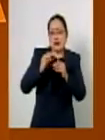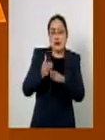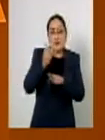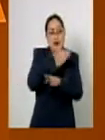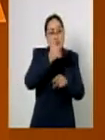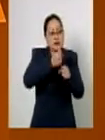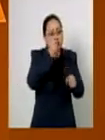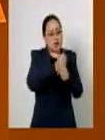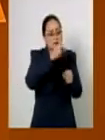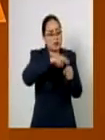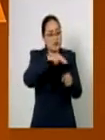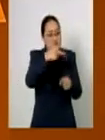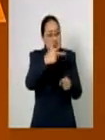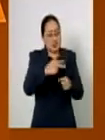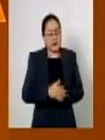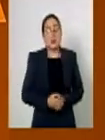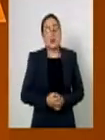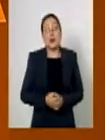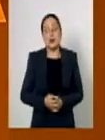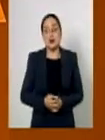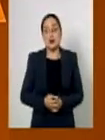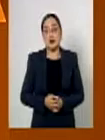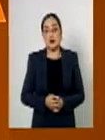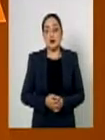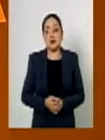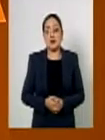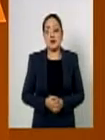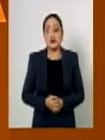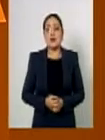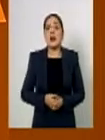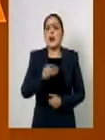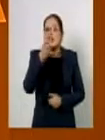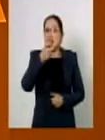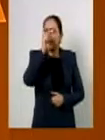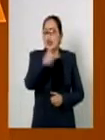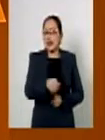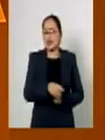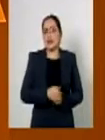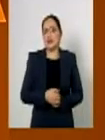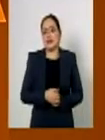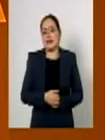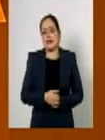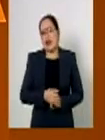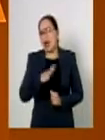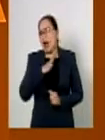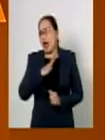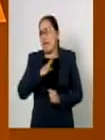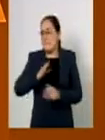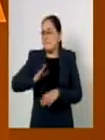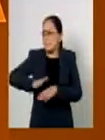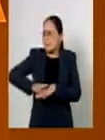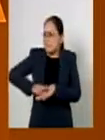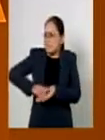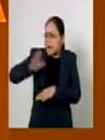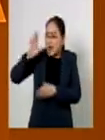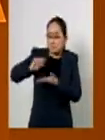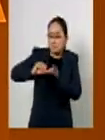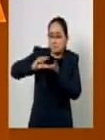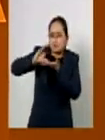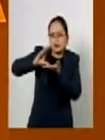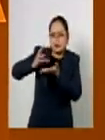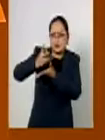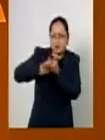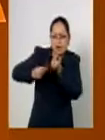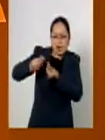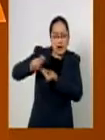2013 lo que significa que aumentaron los ingresos pero también aumentó la deuda